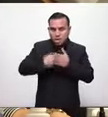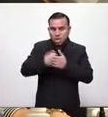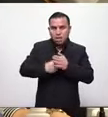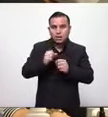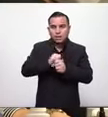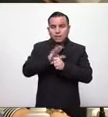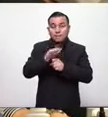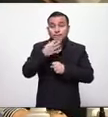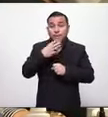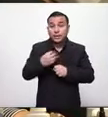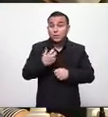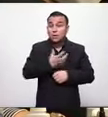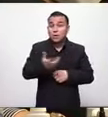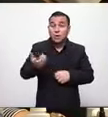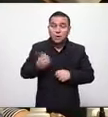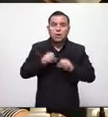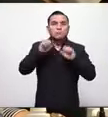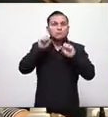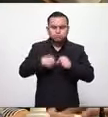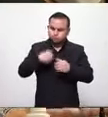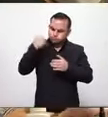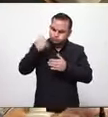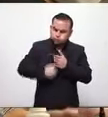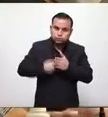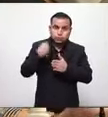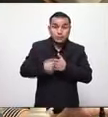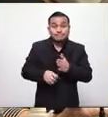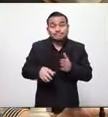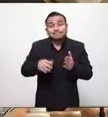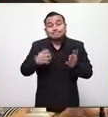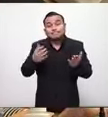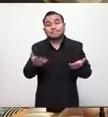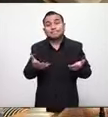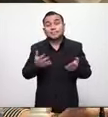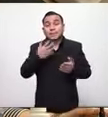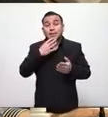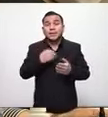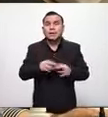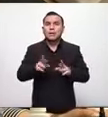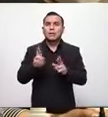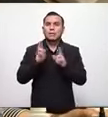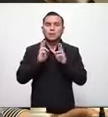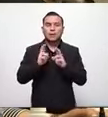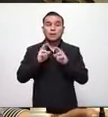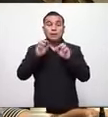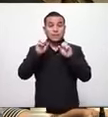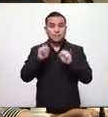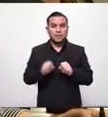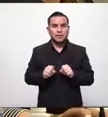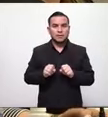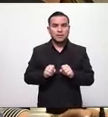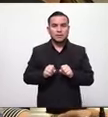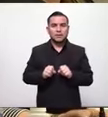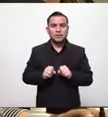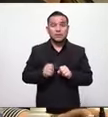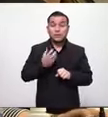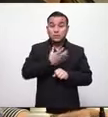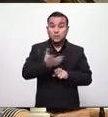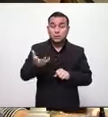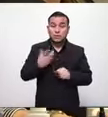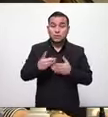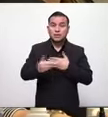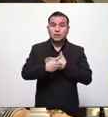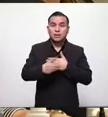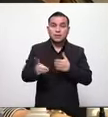que hicimos todo lo posible que luchamos y sin embargo no perdemos la esperanza y le pido a los colegas